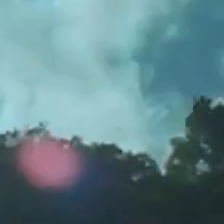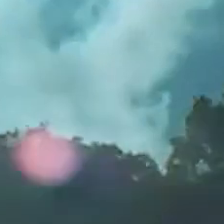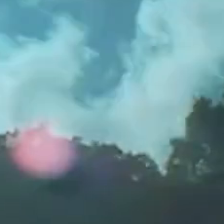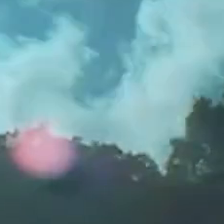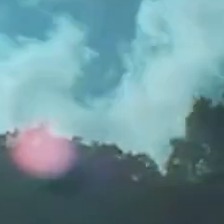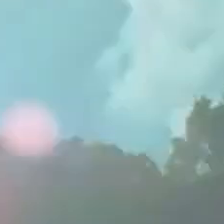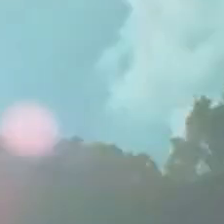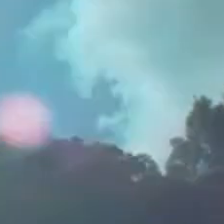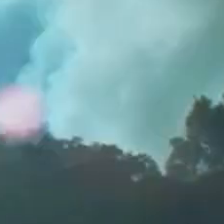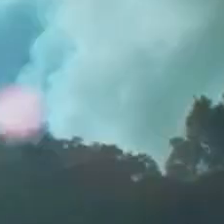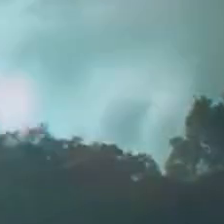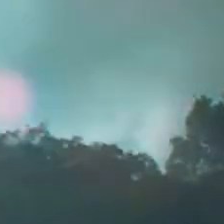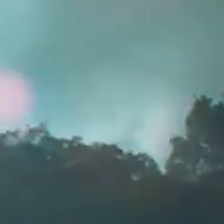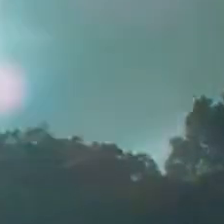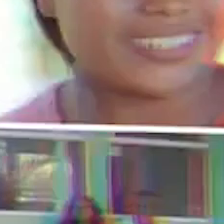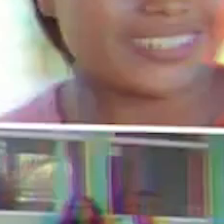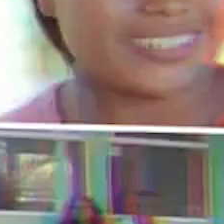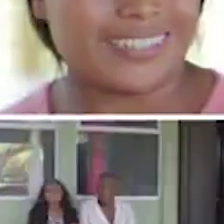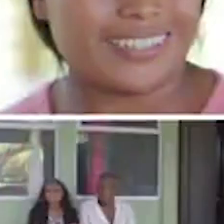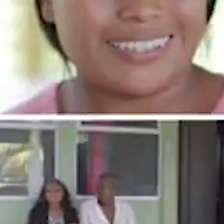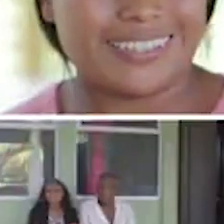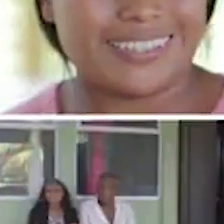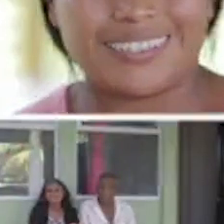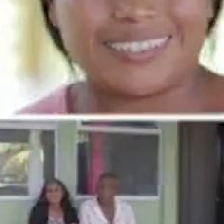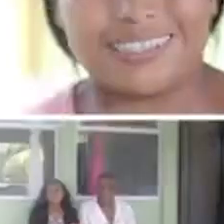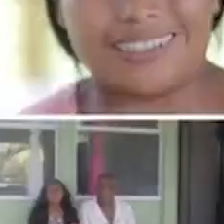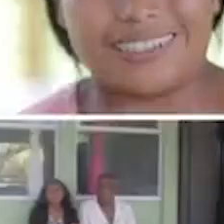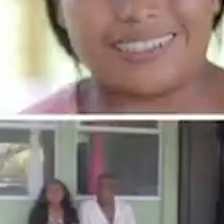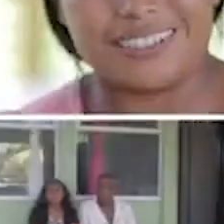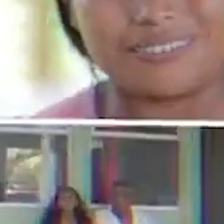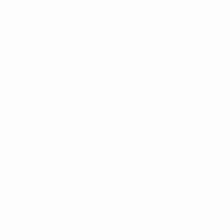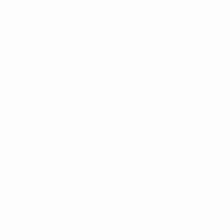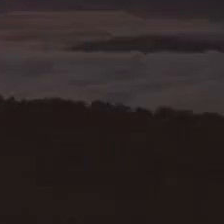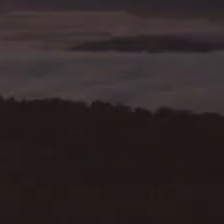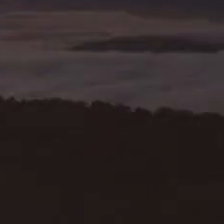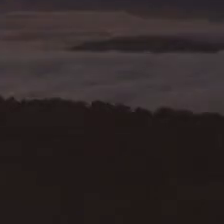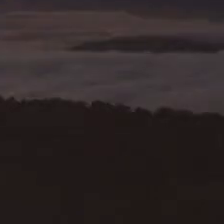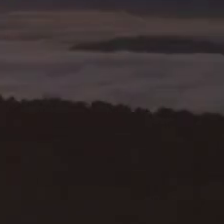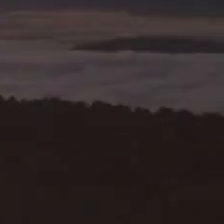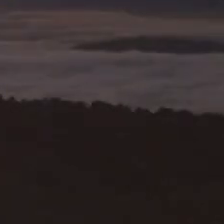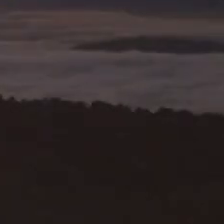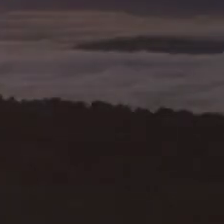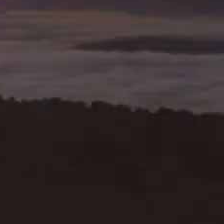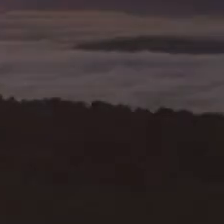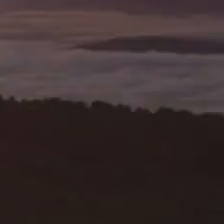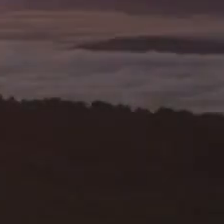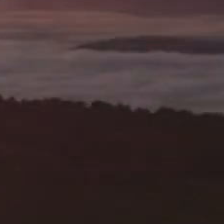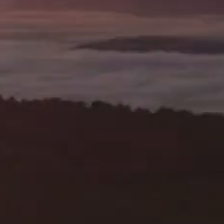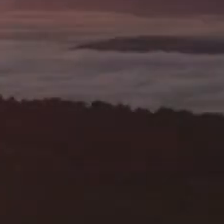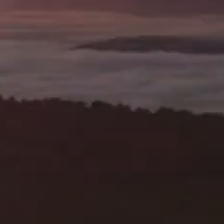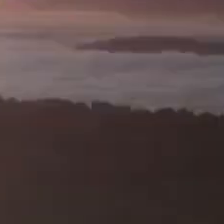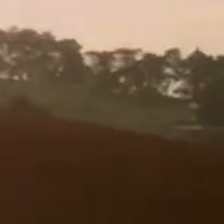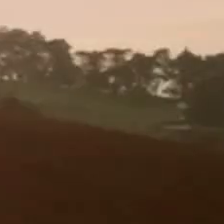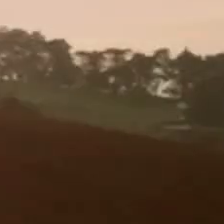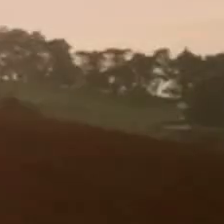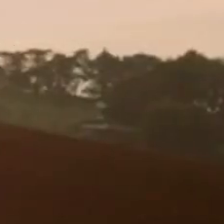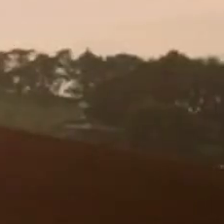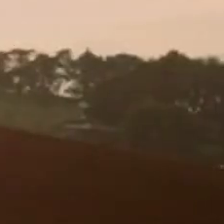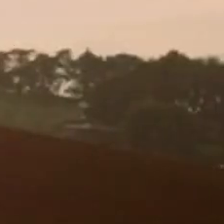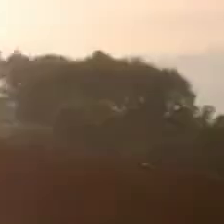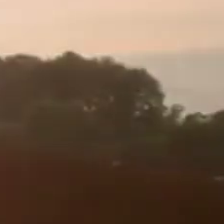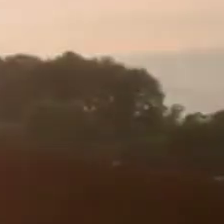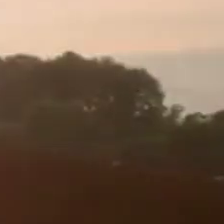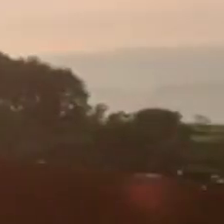mundo cómo ganarle a la pandemia. Somos Costa Rica. Los que nos levantamos cada mañana para que todas las